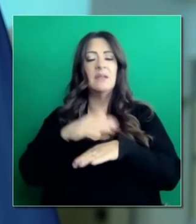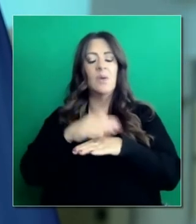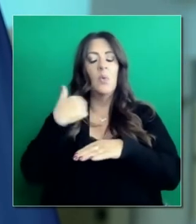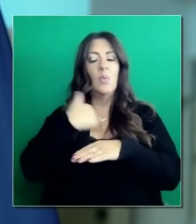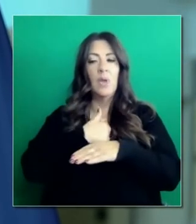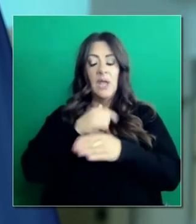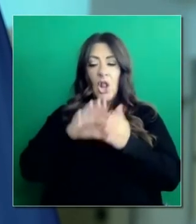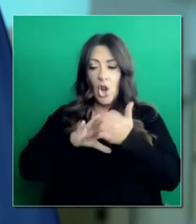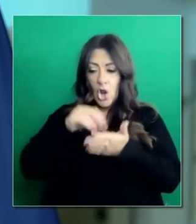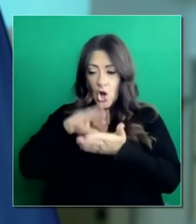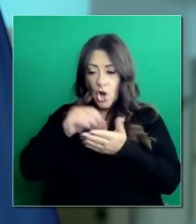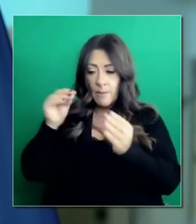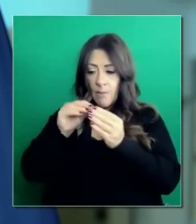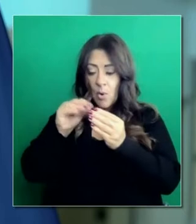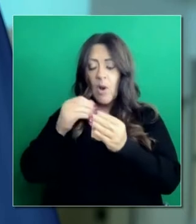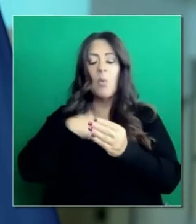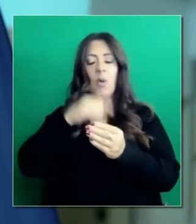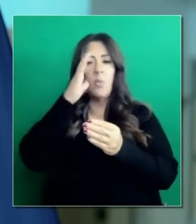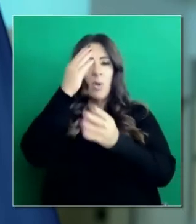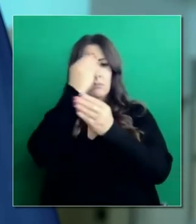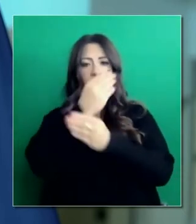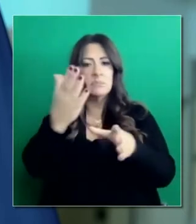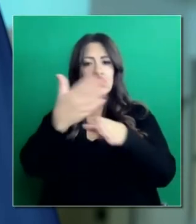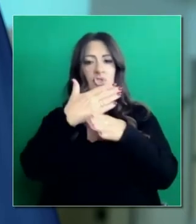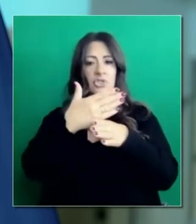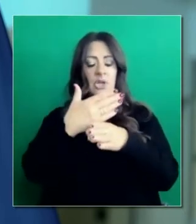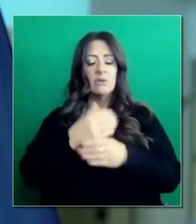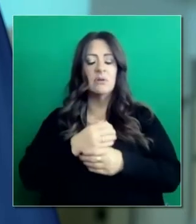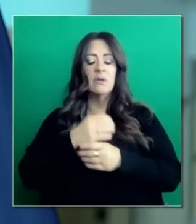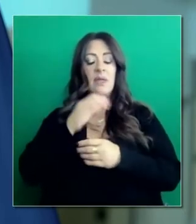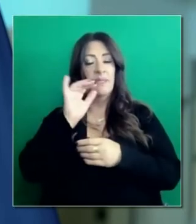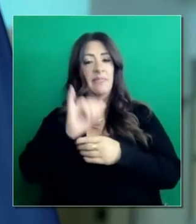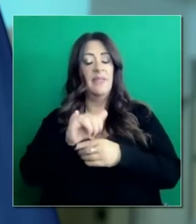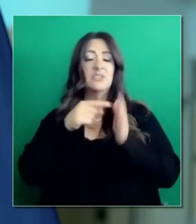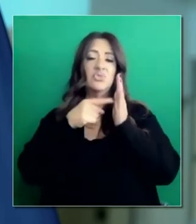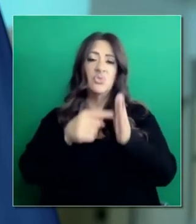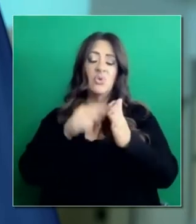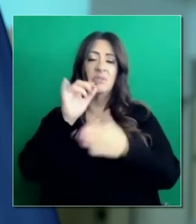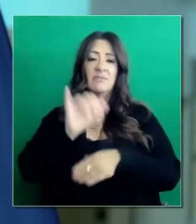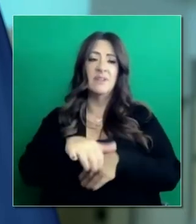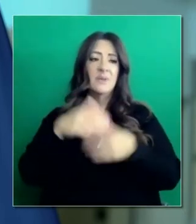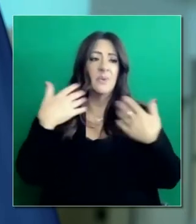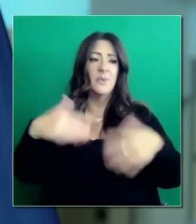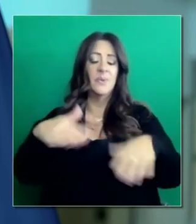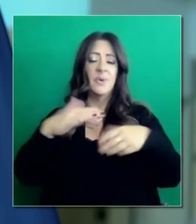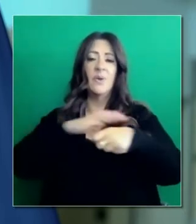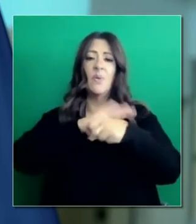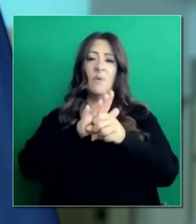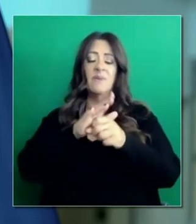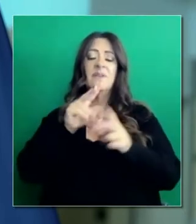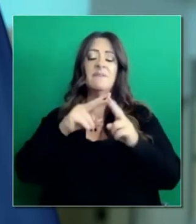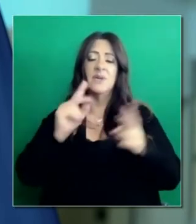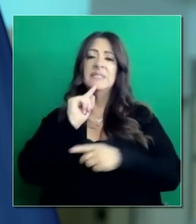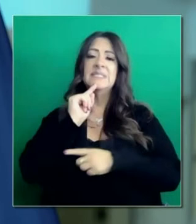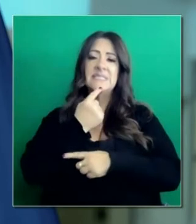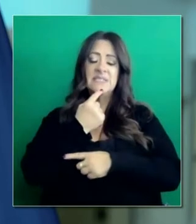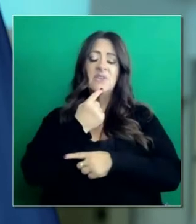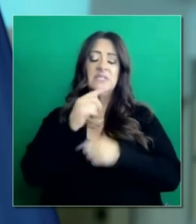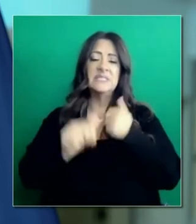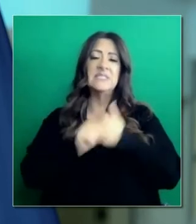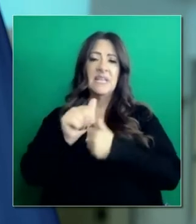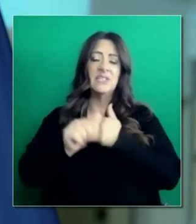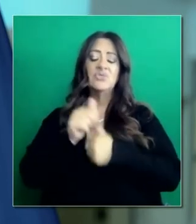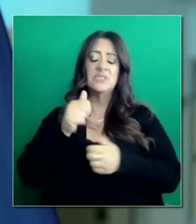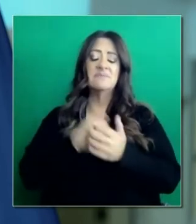informaciones, la diseminaremos, pero es un recordatorio de lo mortal que es esta pandemia y que lo ha sido y sigue siéndolo, ya sea